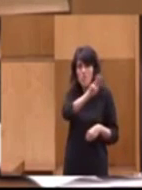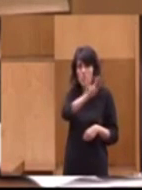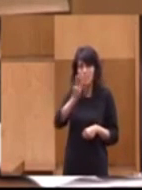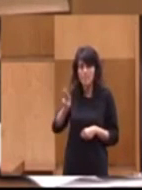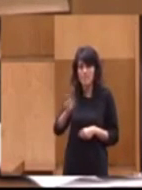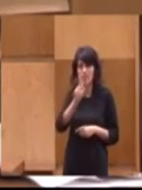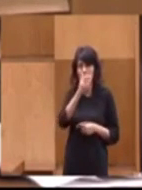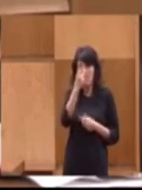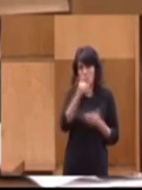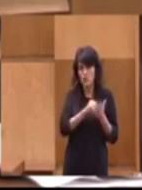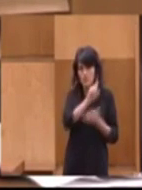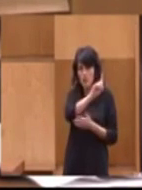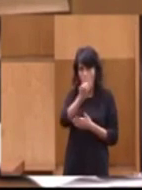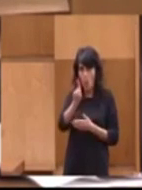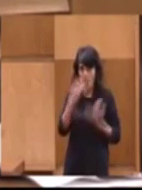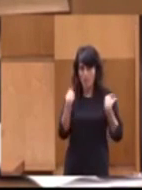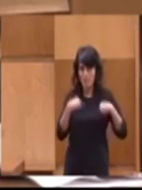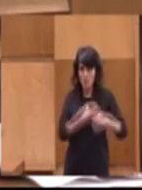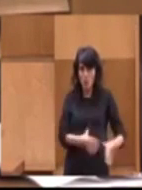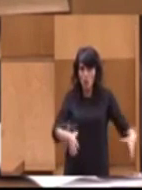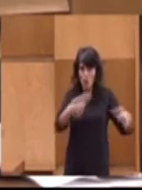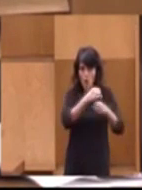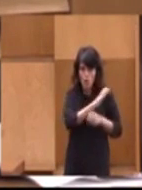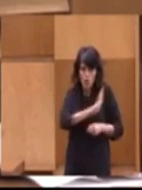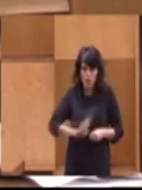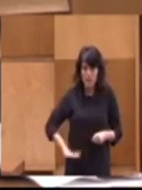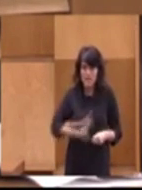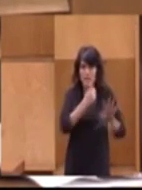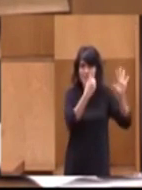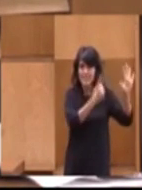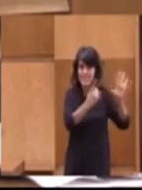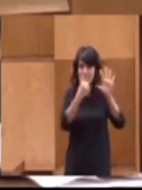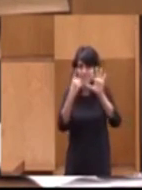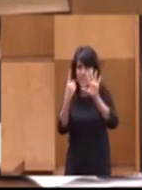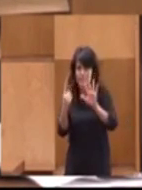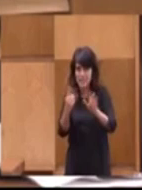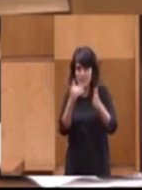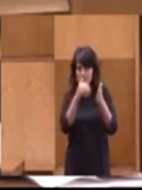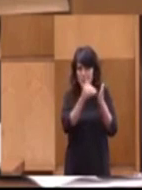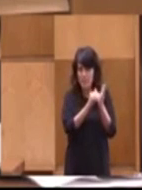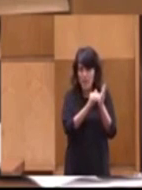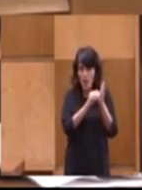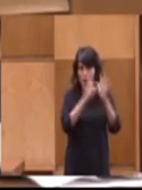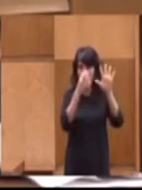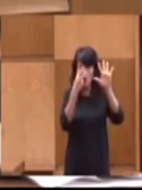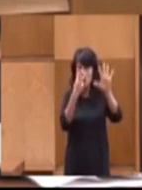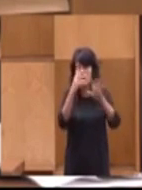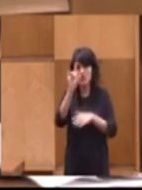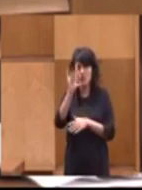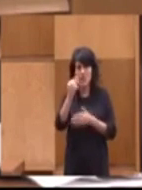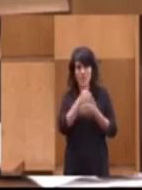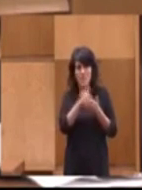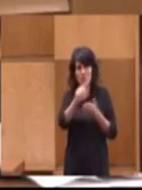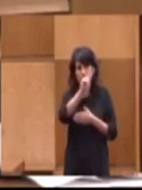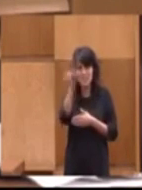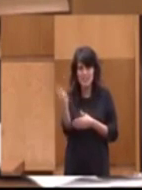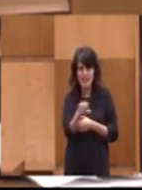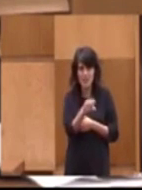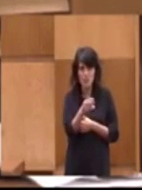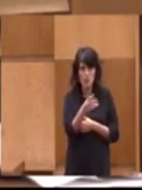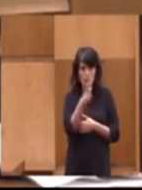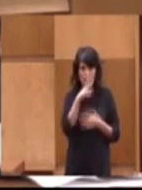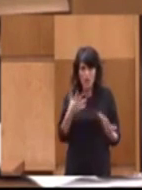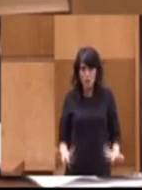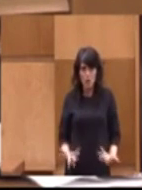que estaba dotado de ese fondo de reserva con 66.815 millones de euros, hoy en día lo han